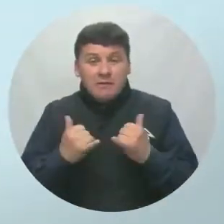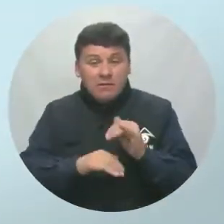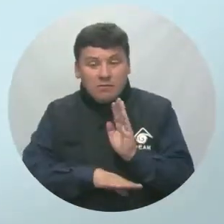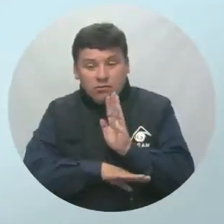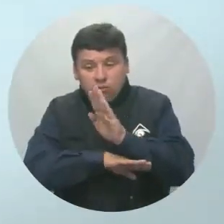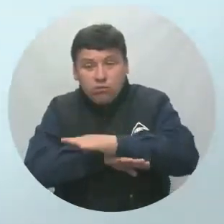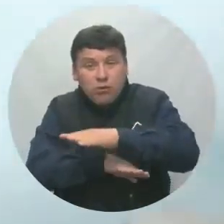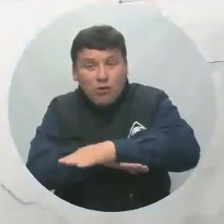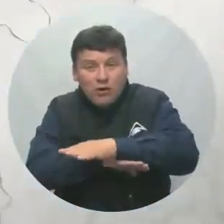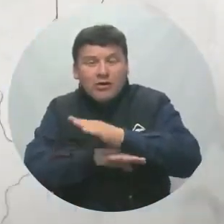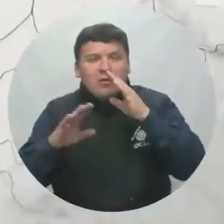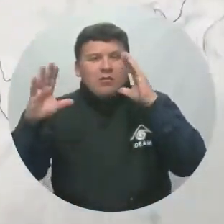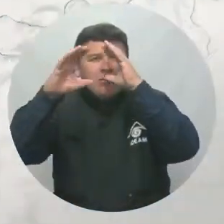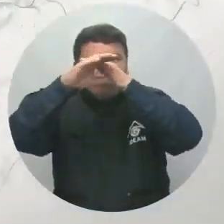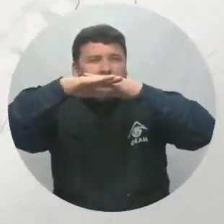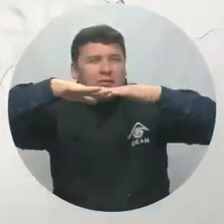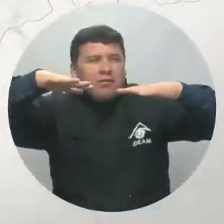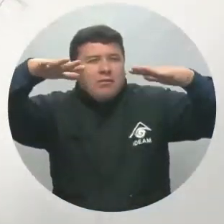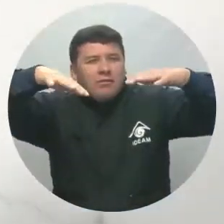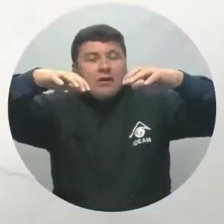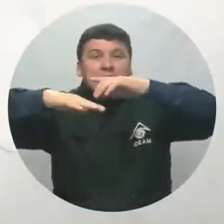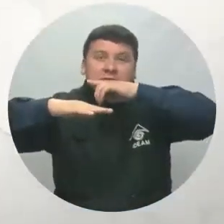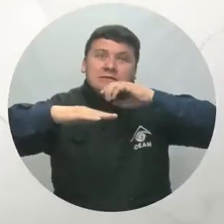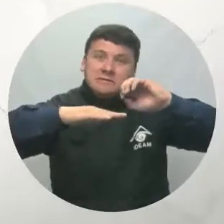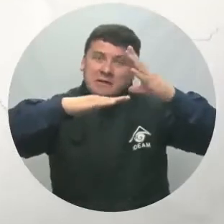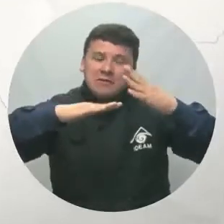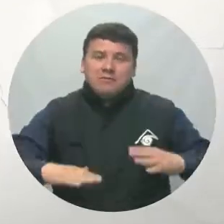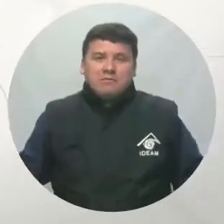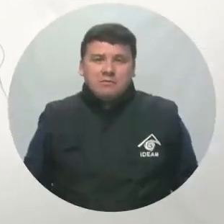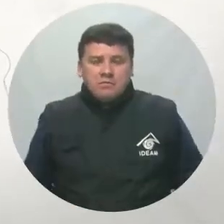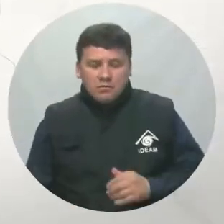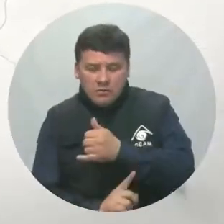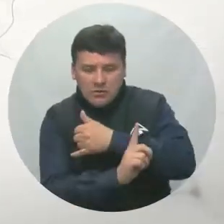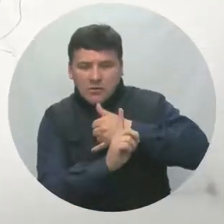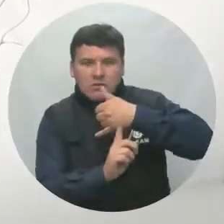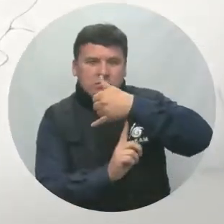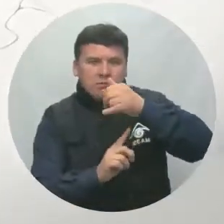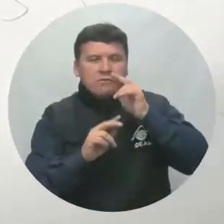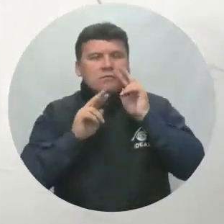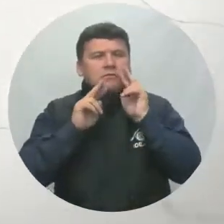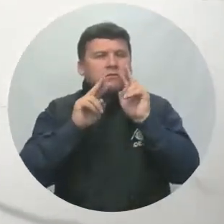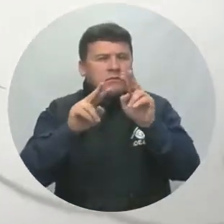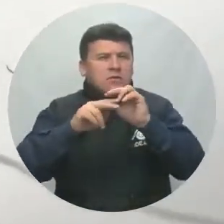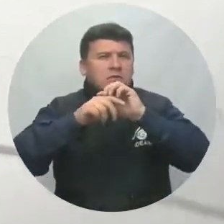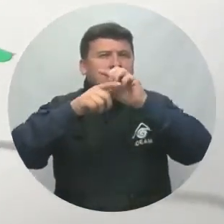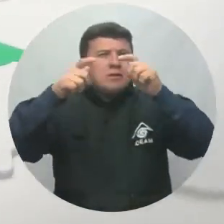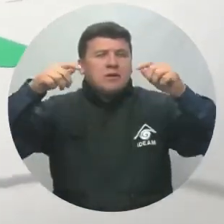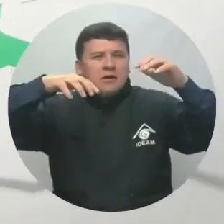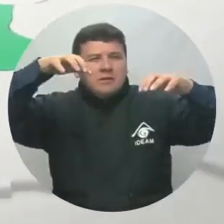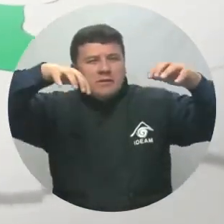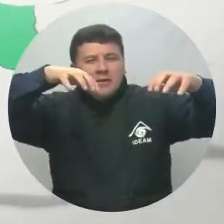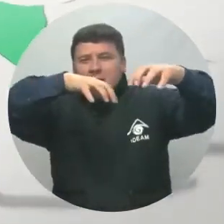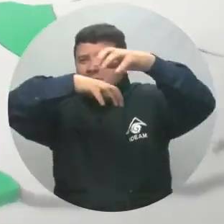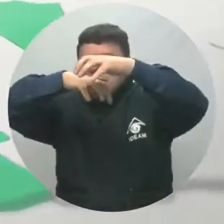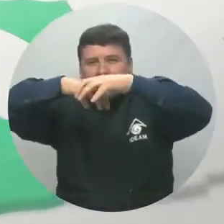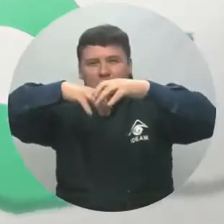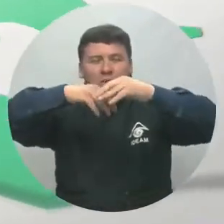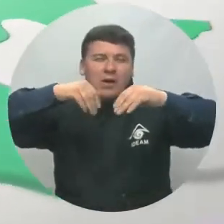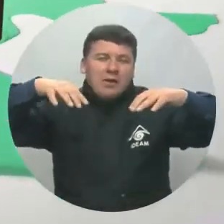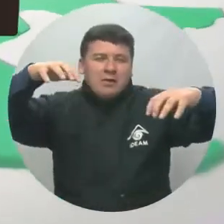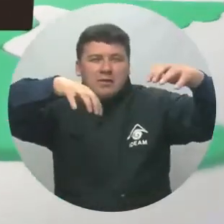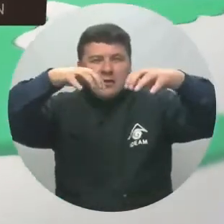final de la tarde el cielo se nublará, pero habrá tiempo seco. En el litoral del Pacífico también tendremos nubosidad variada con lluvias ligeras y